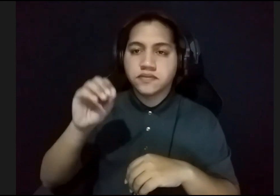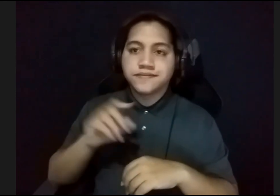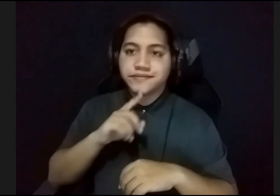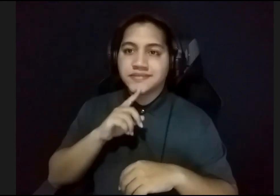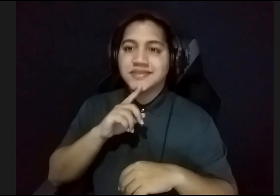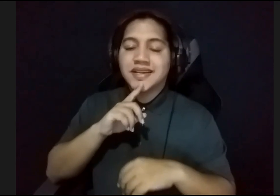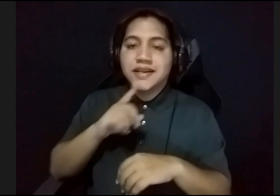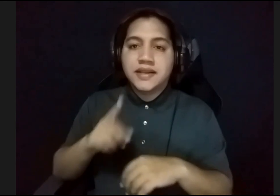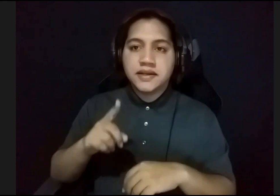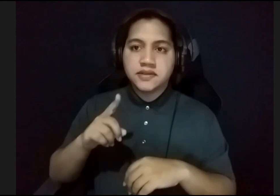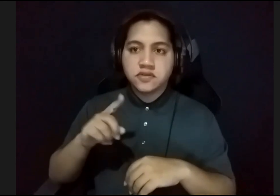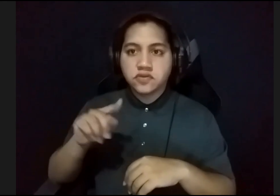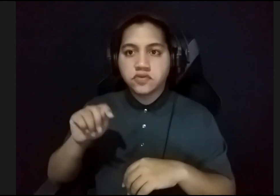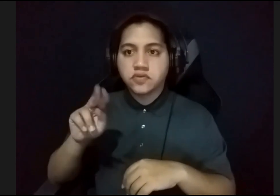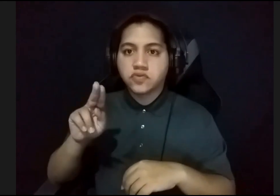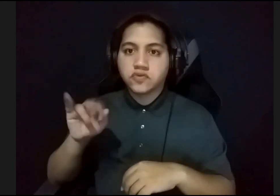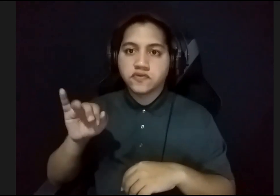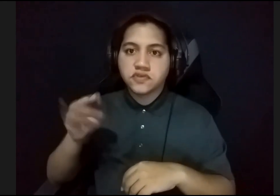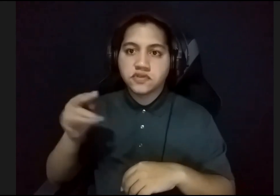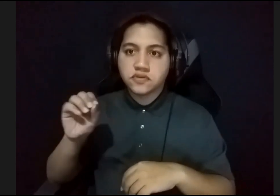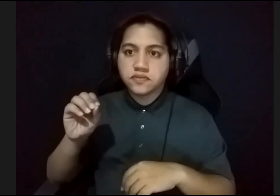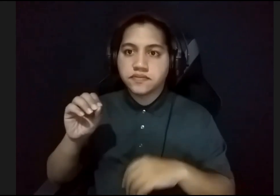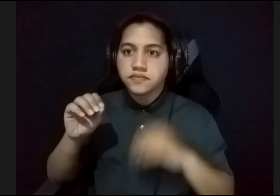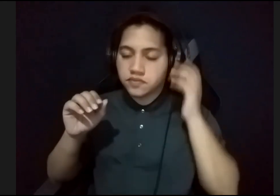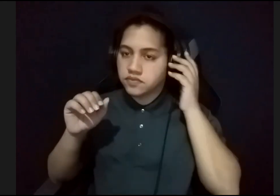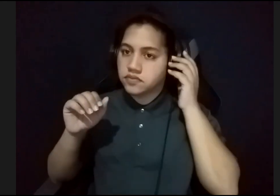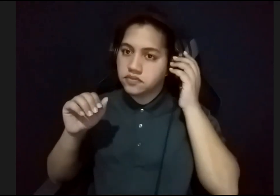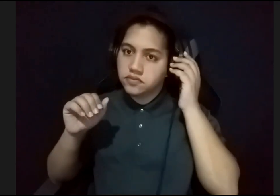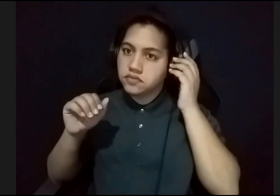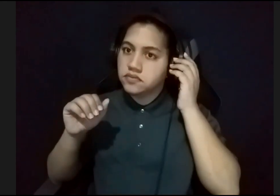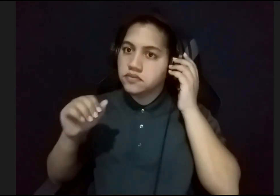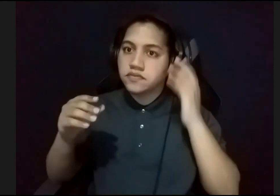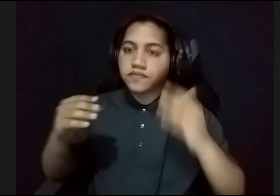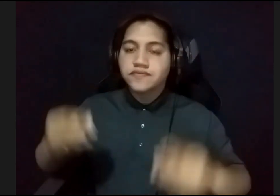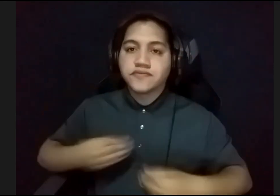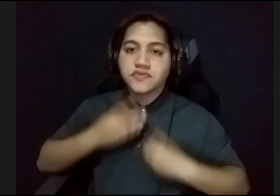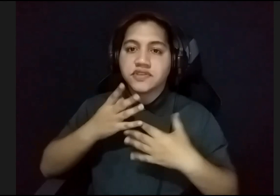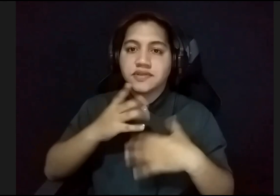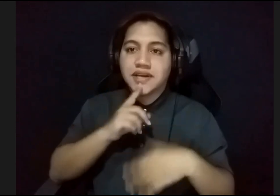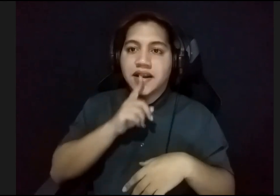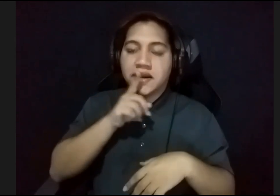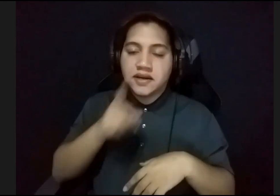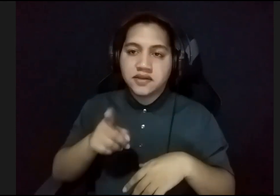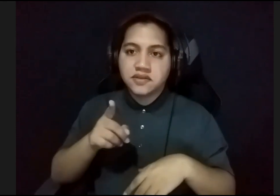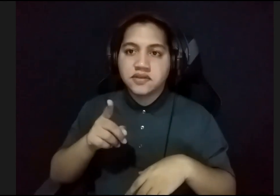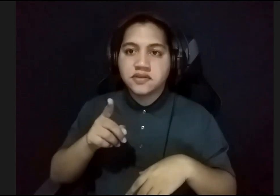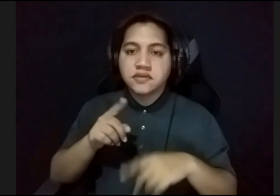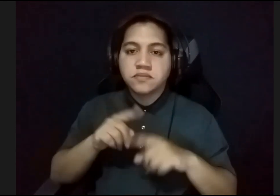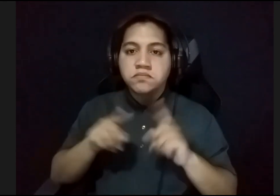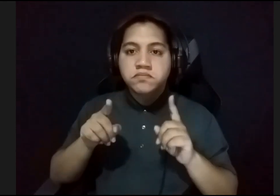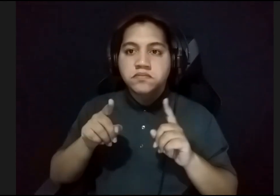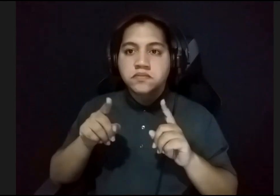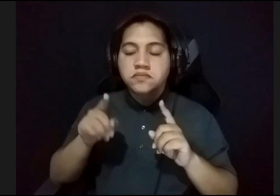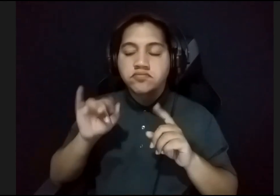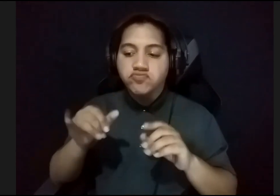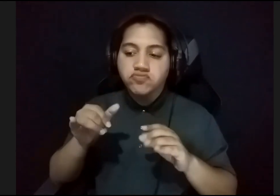Realmente Turfini, su obra va a tener una influencia más realista, pero donde más se inclinaba